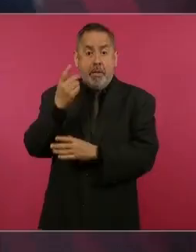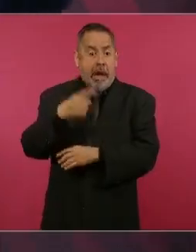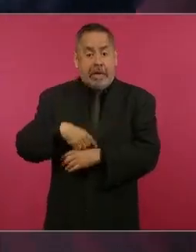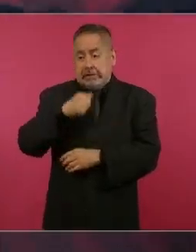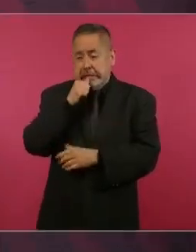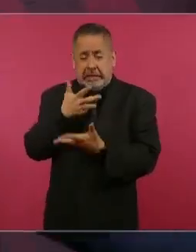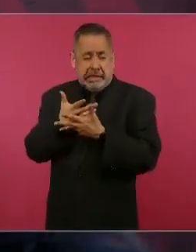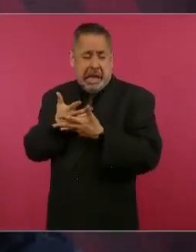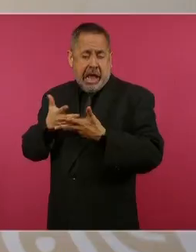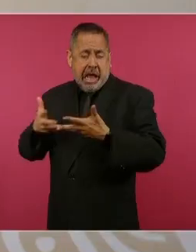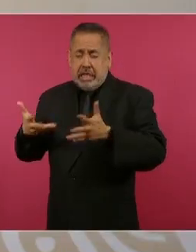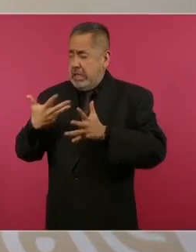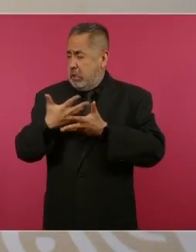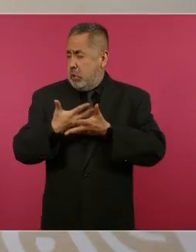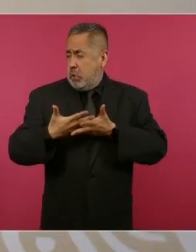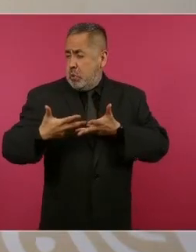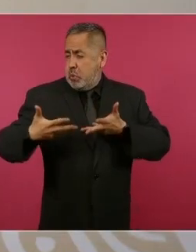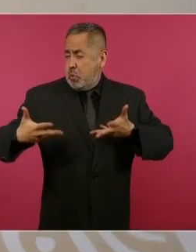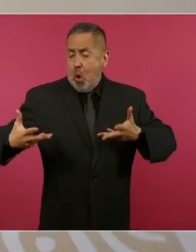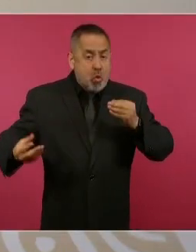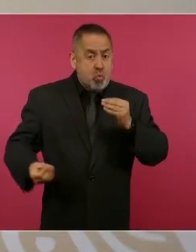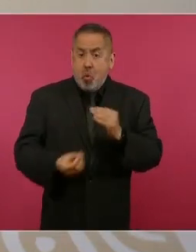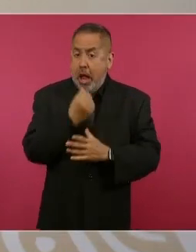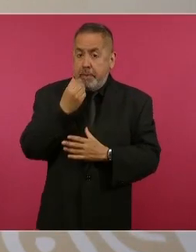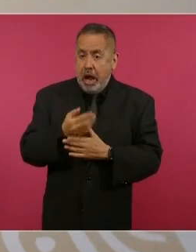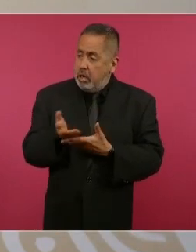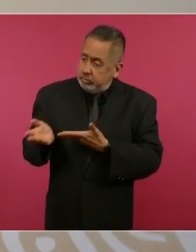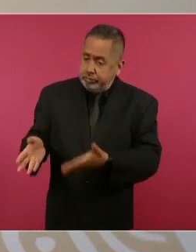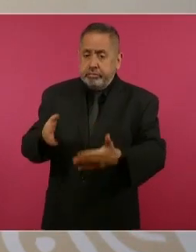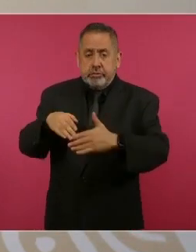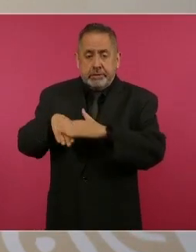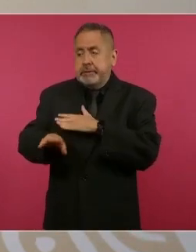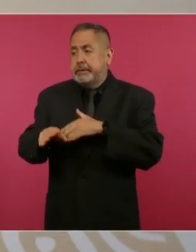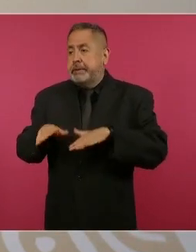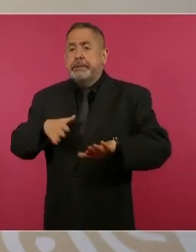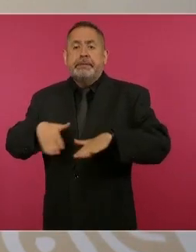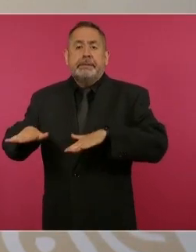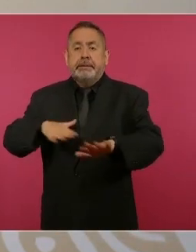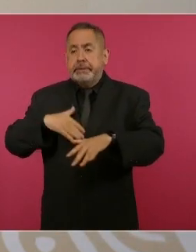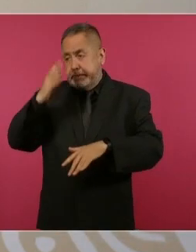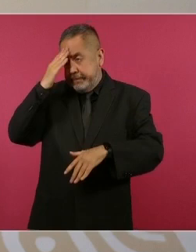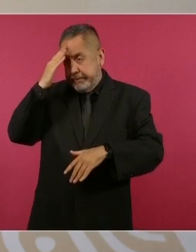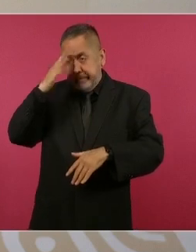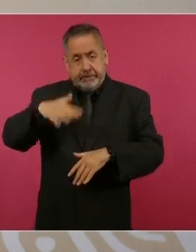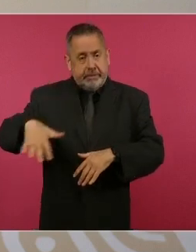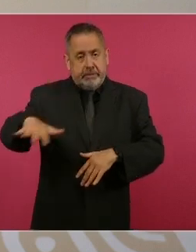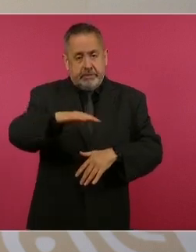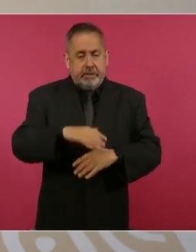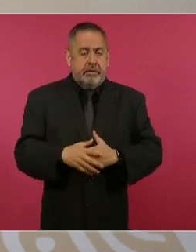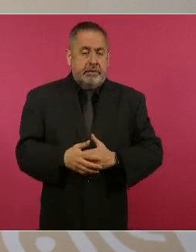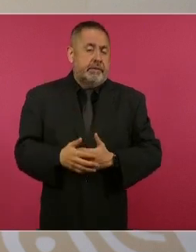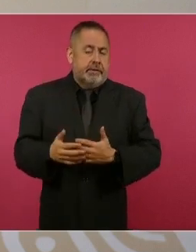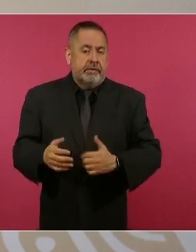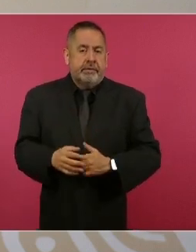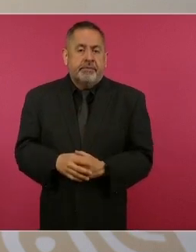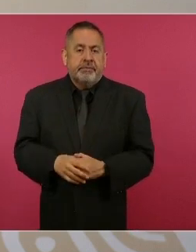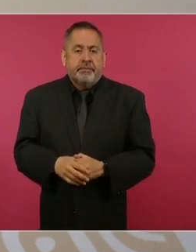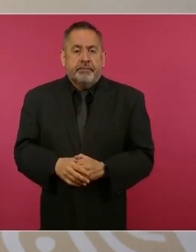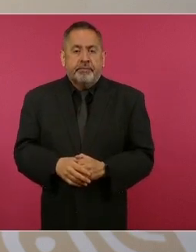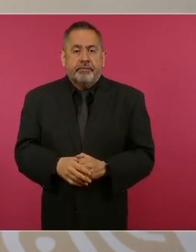enorme, pero quieren después,